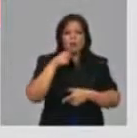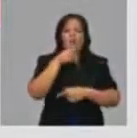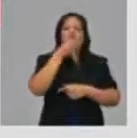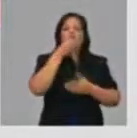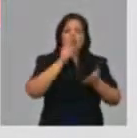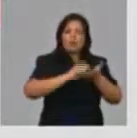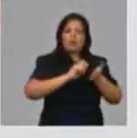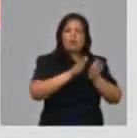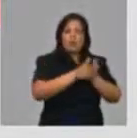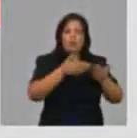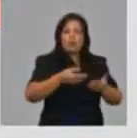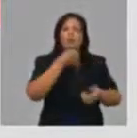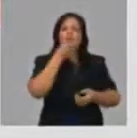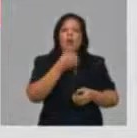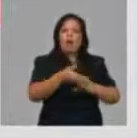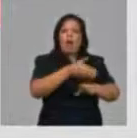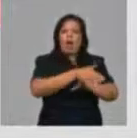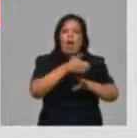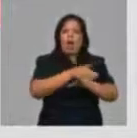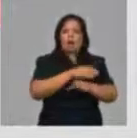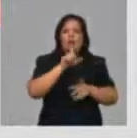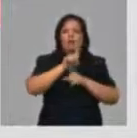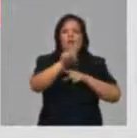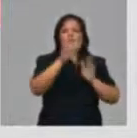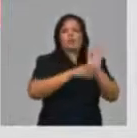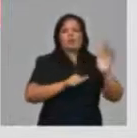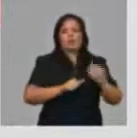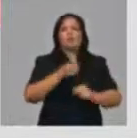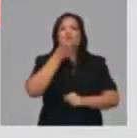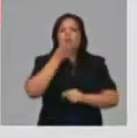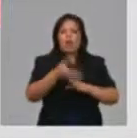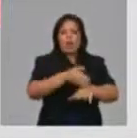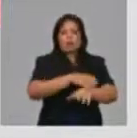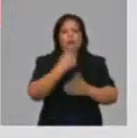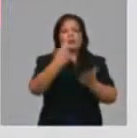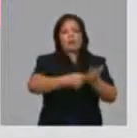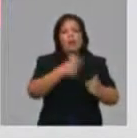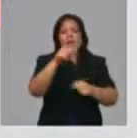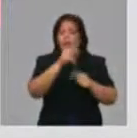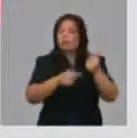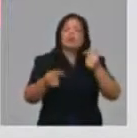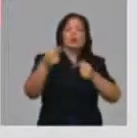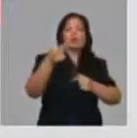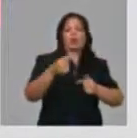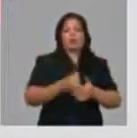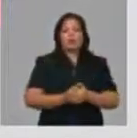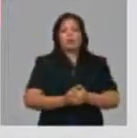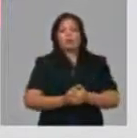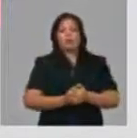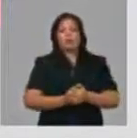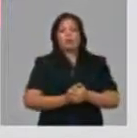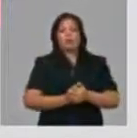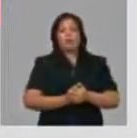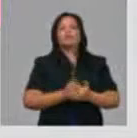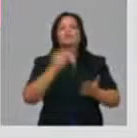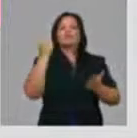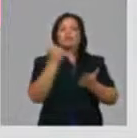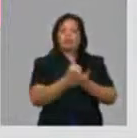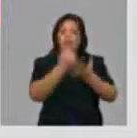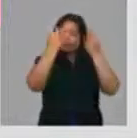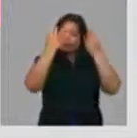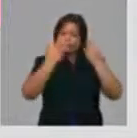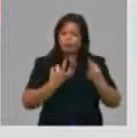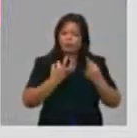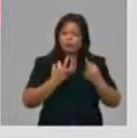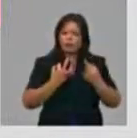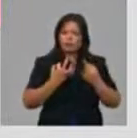esenciales a todas las familias. Por lo tanto, para nosotros eso sigue siendo una primera prioridad. Ratificando de los productos que en